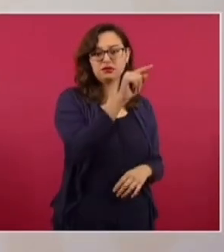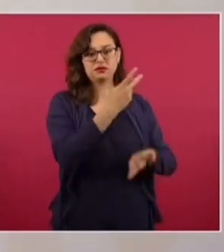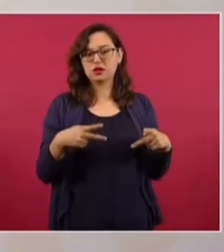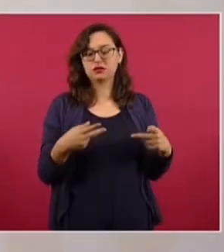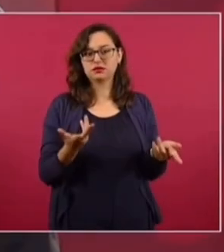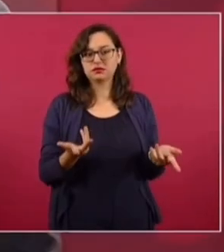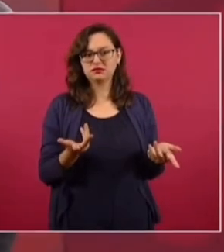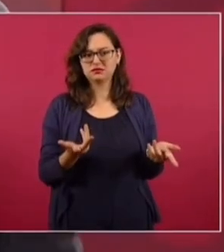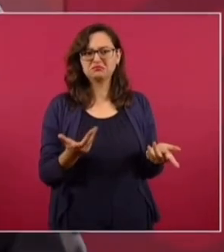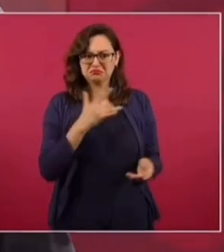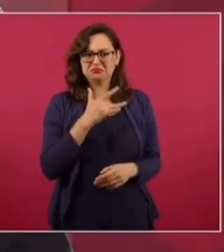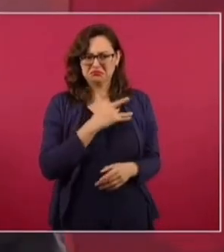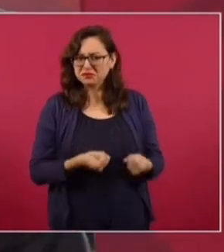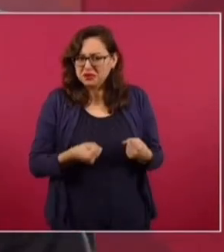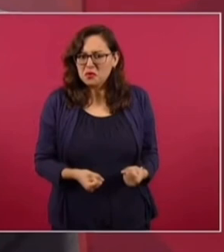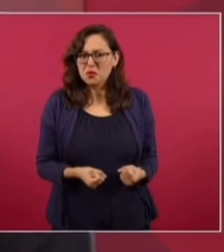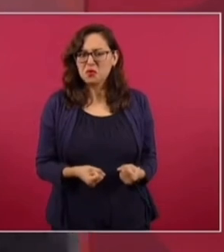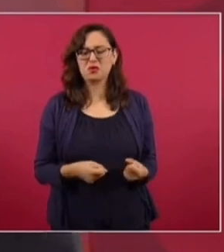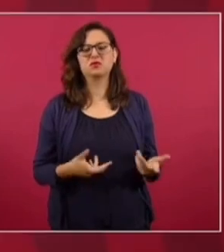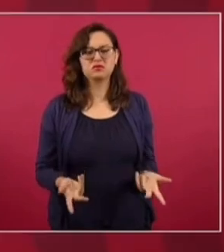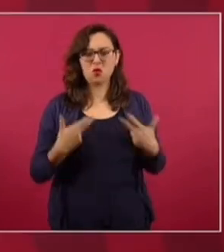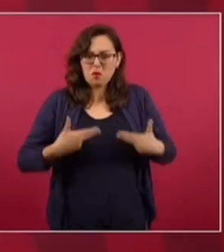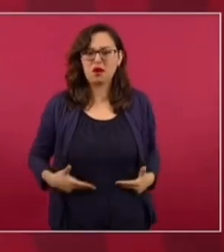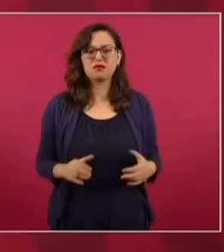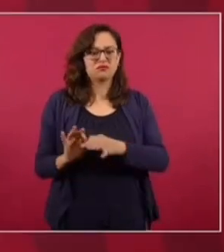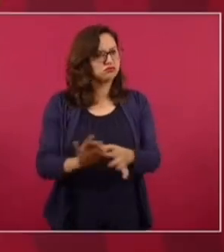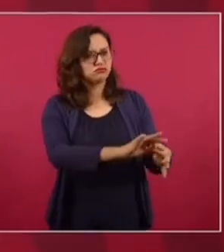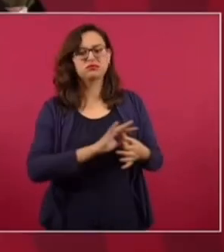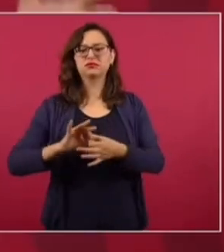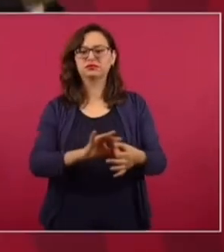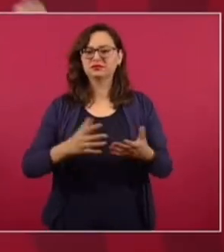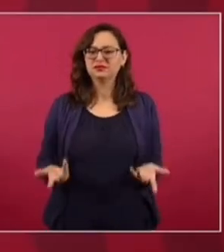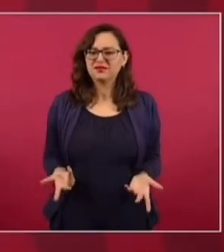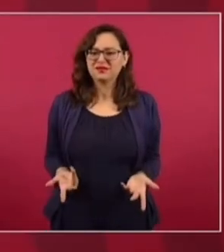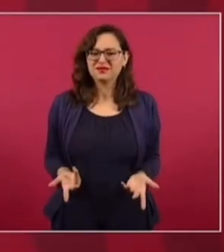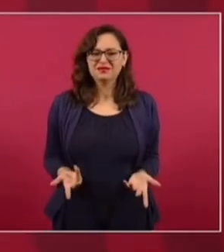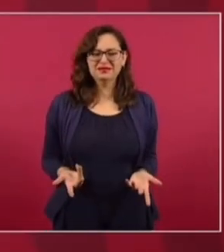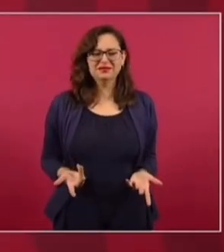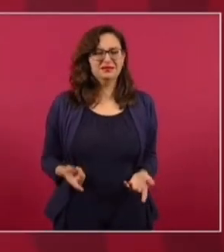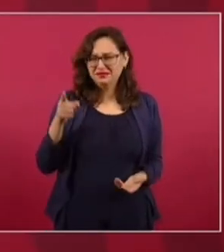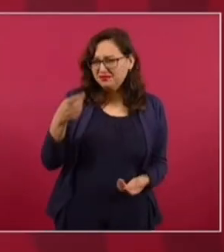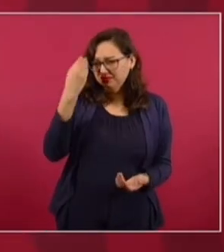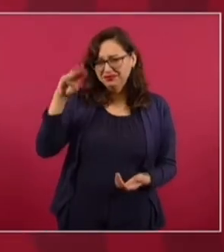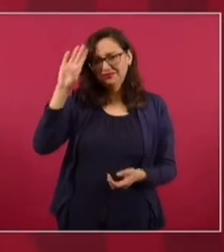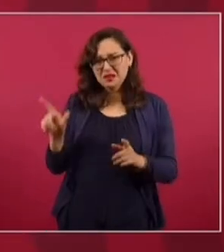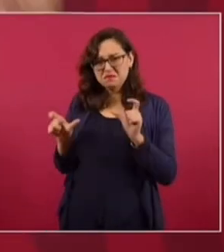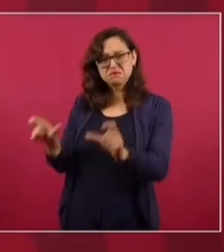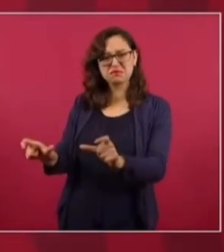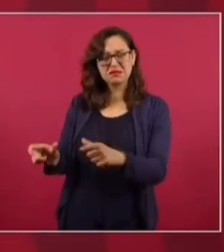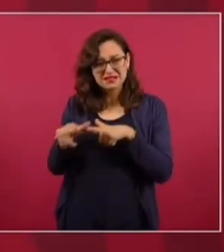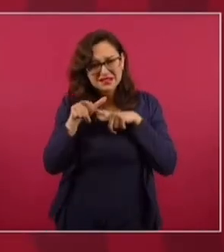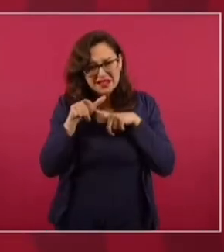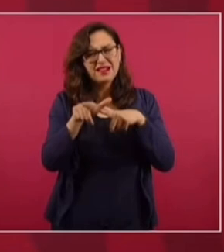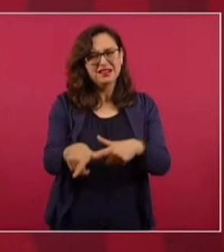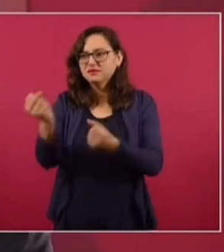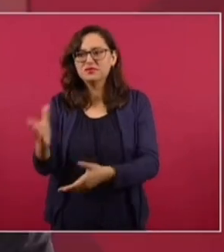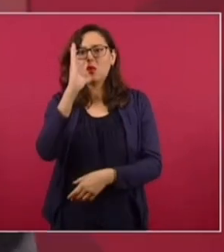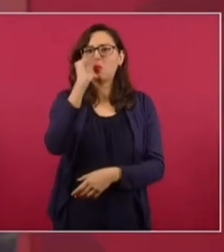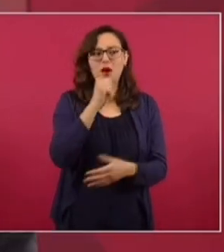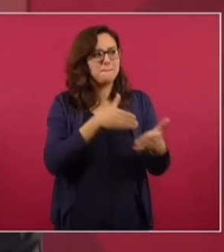estadounidenses, son de buen corazón, son sensibles, son humanos. ¿Cómo es que se va a mantener un bloqueo que impide que lleguen los alimentos